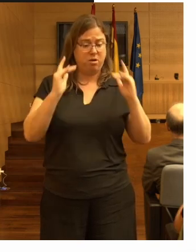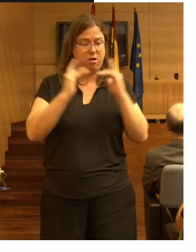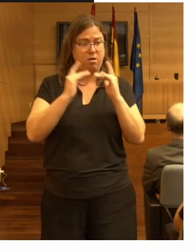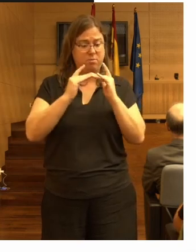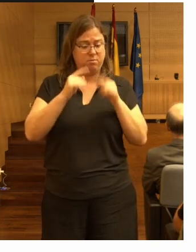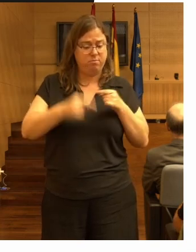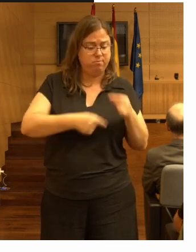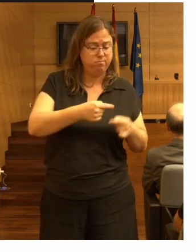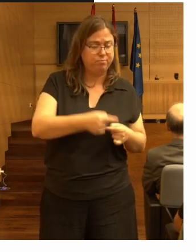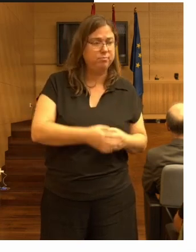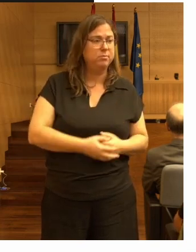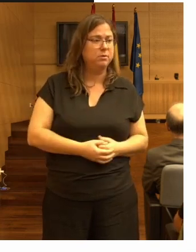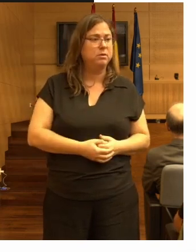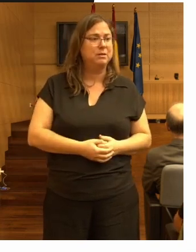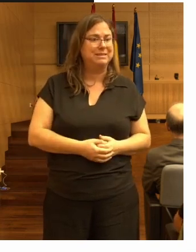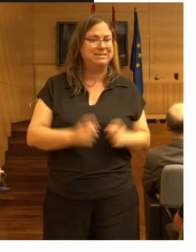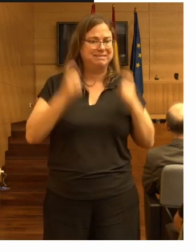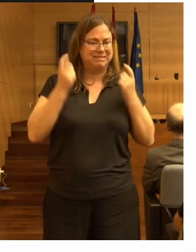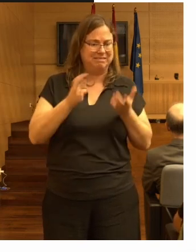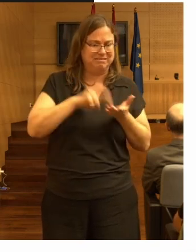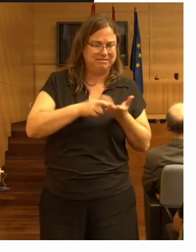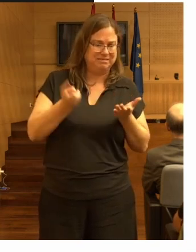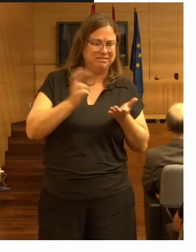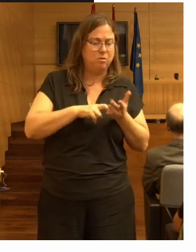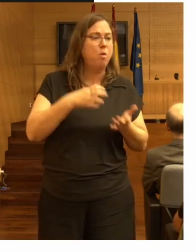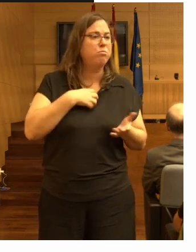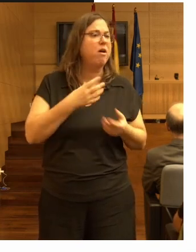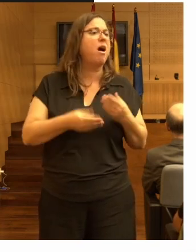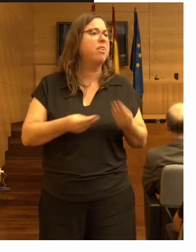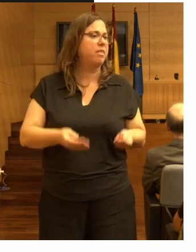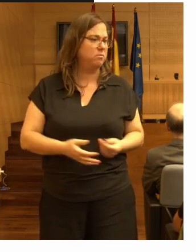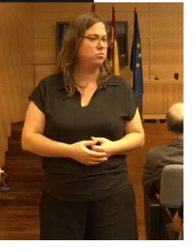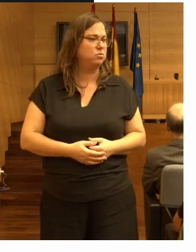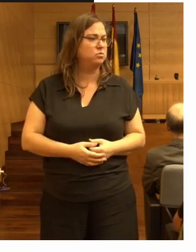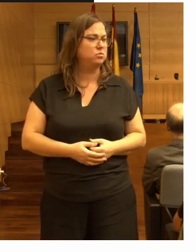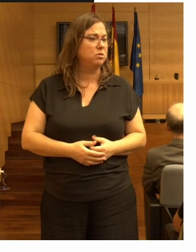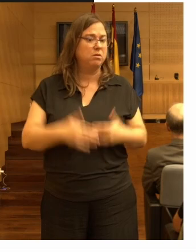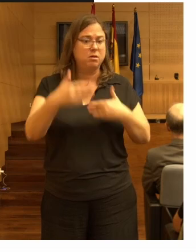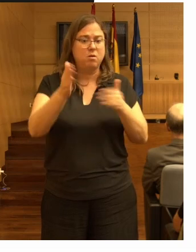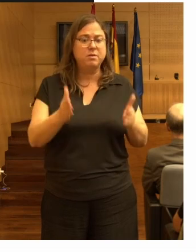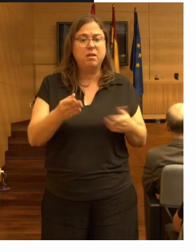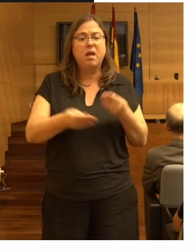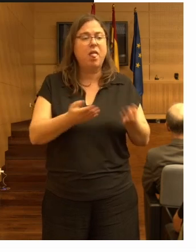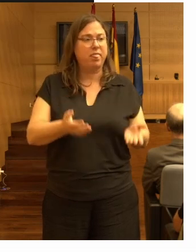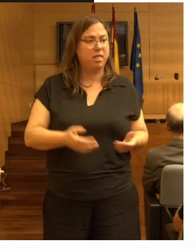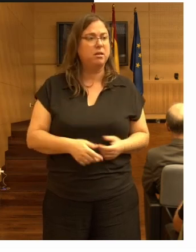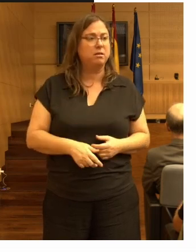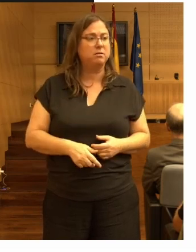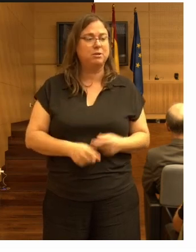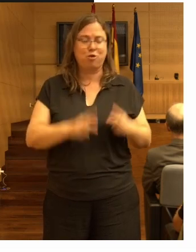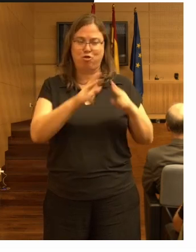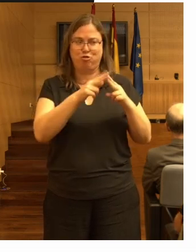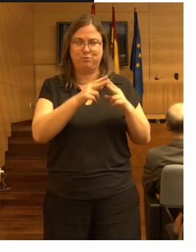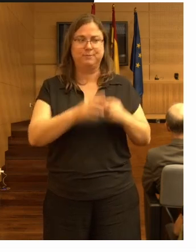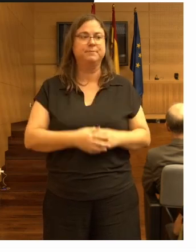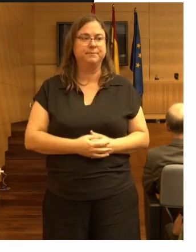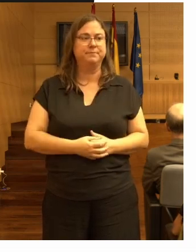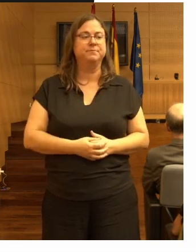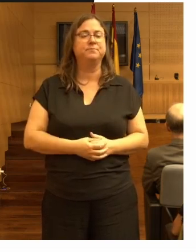se intenta levantar no puede ¿qué hace en el cuarto? ¿sí? un poco de sazos